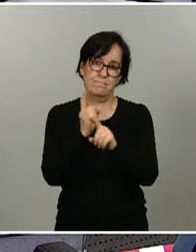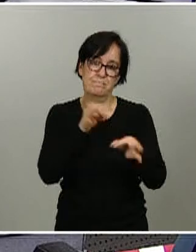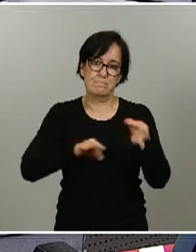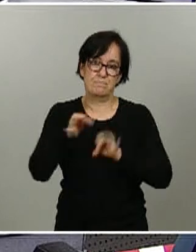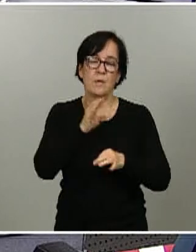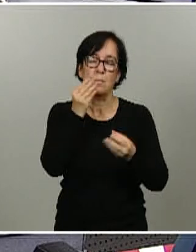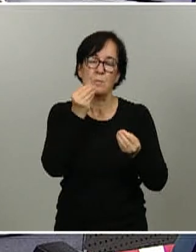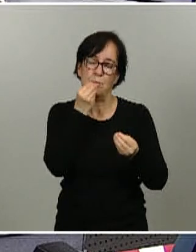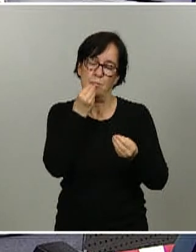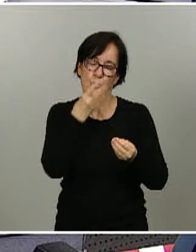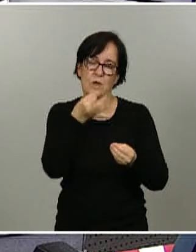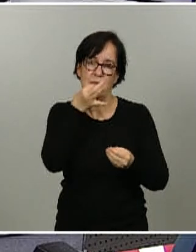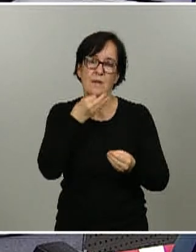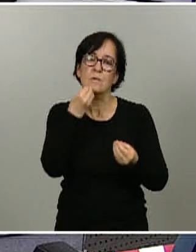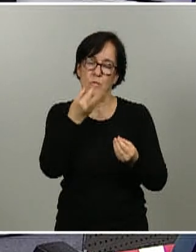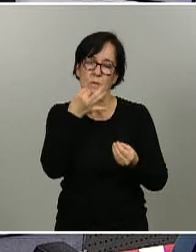tardes gracias